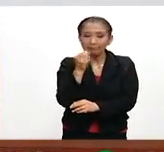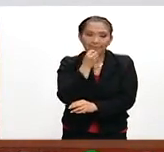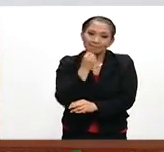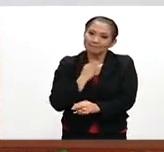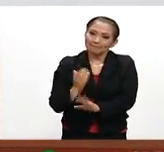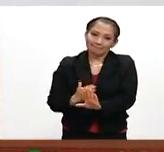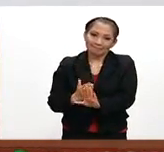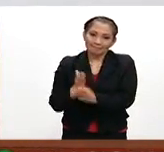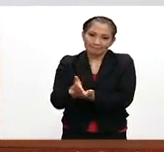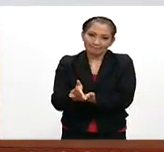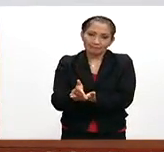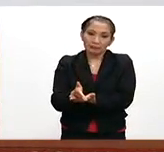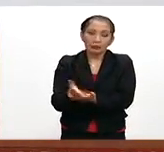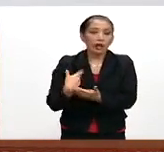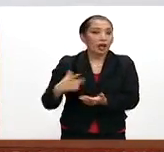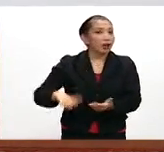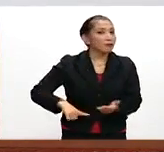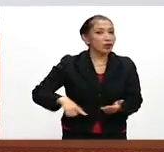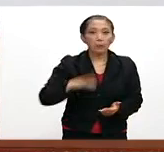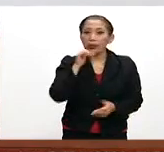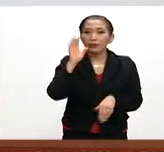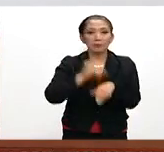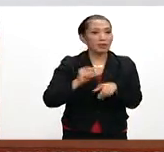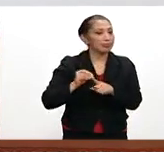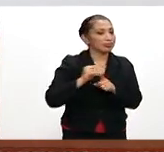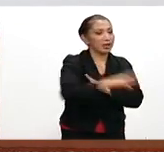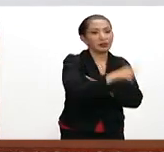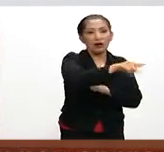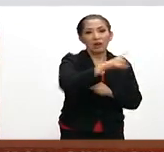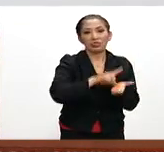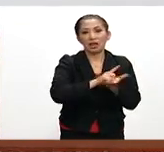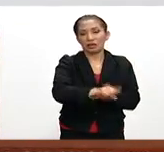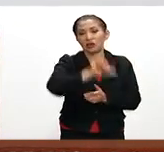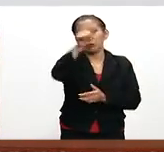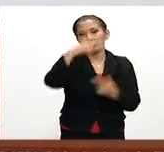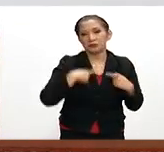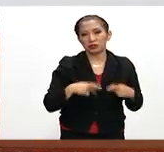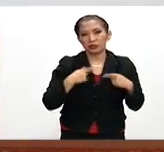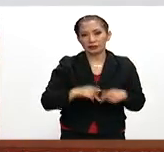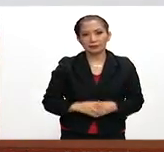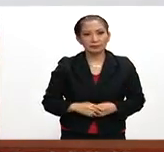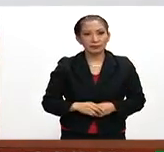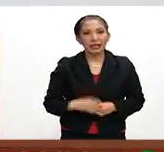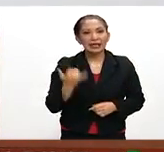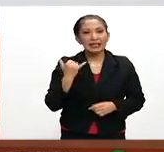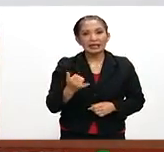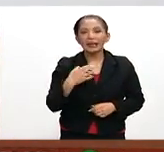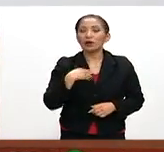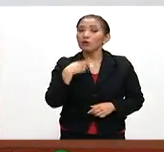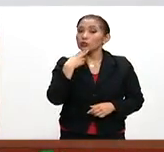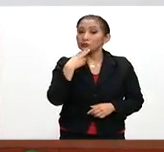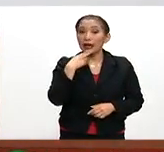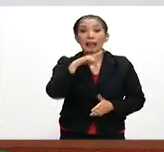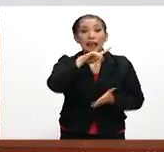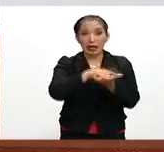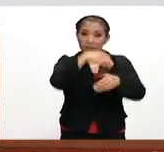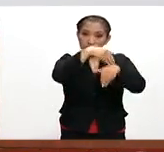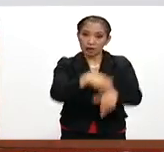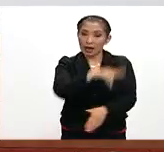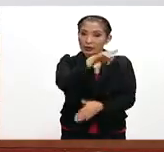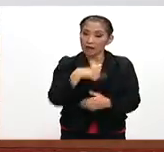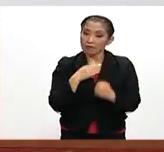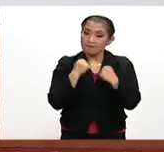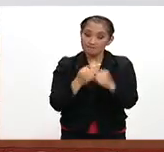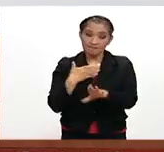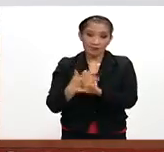El Estado mexicano no puede permitir la afectación a derechos de terceros y hará uso legal y prudente de la